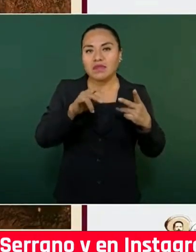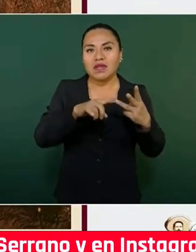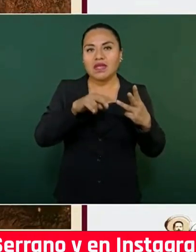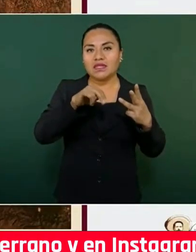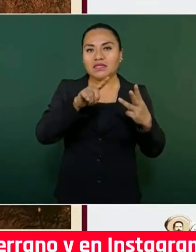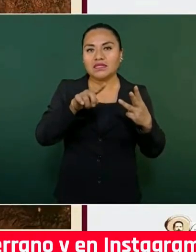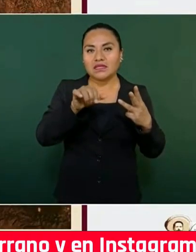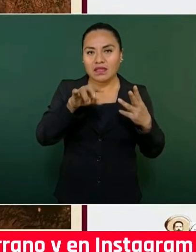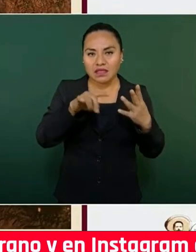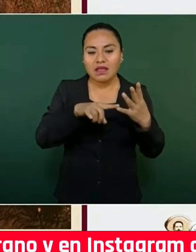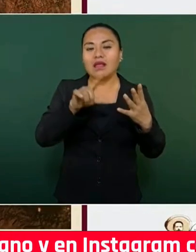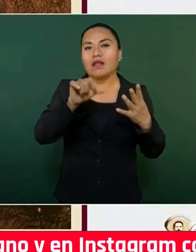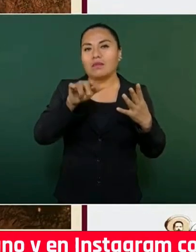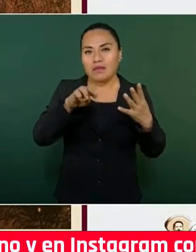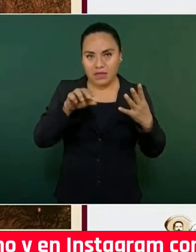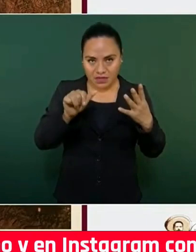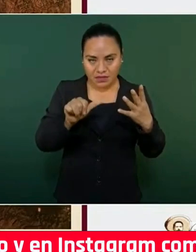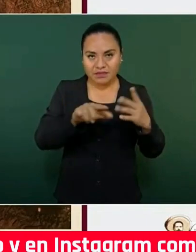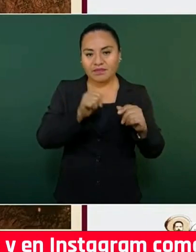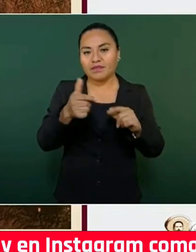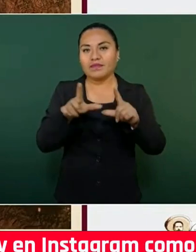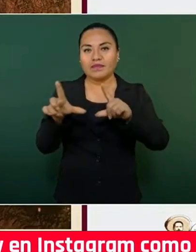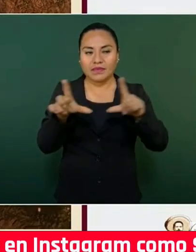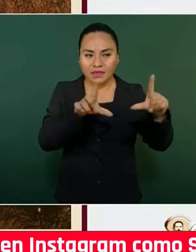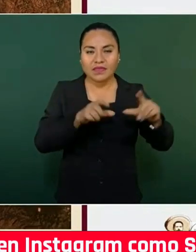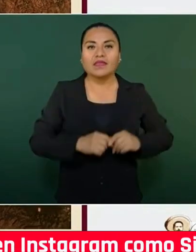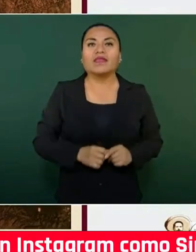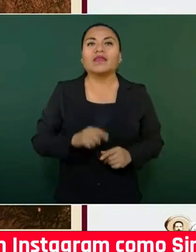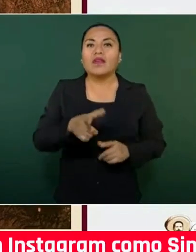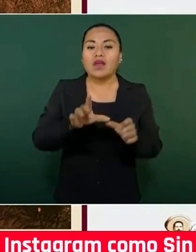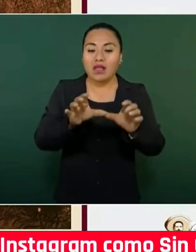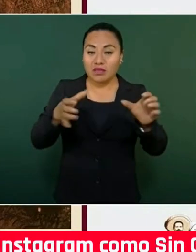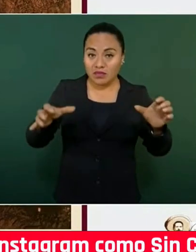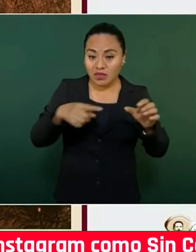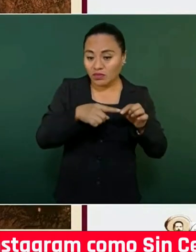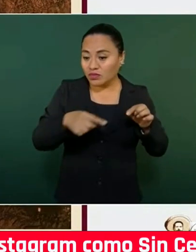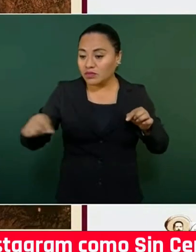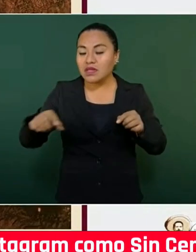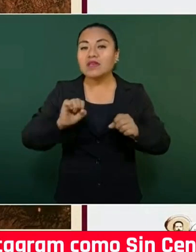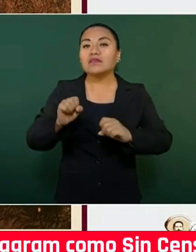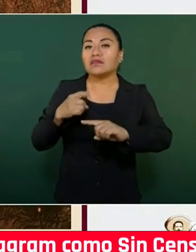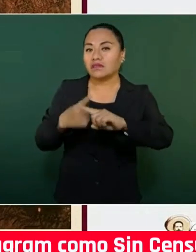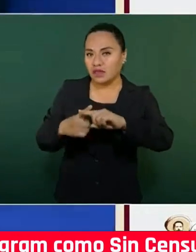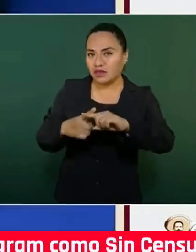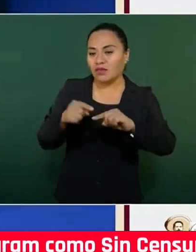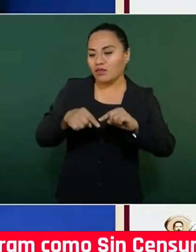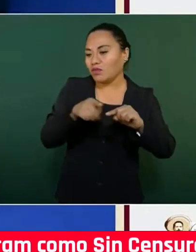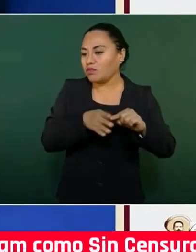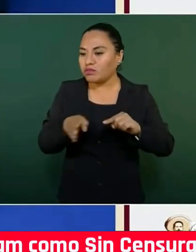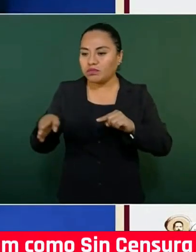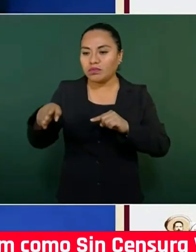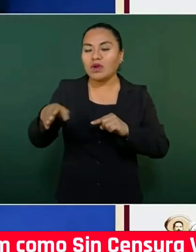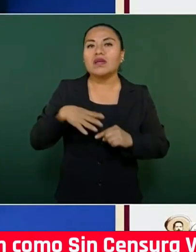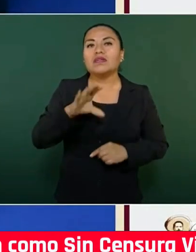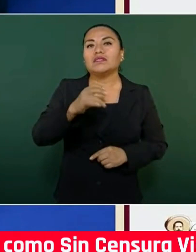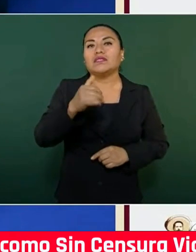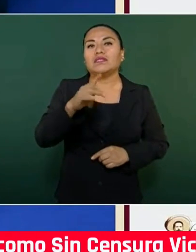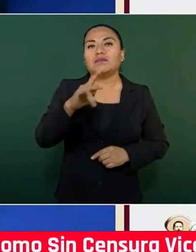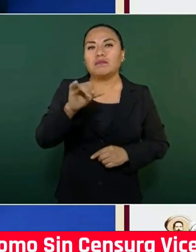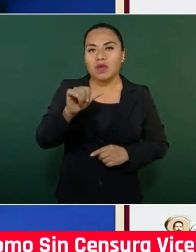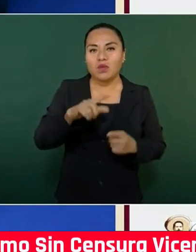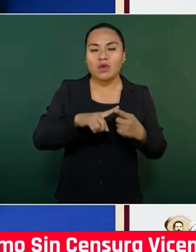y La Mata. La que sigue. Y por el lado de la costa, saliendo de Salina Cruz, vamos a ir hasta Chipegua,